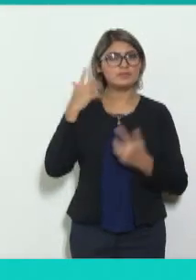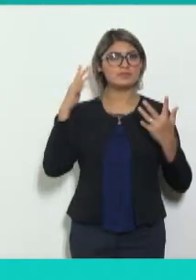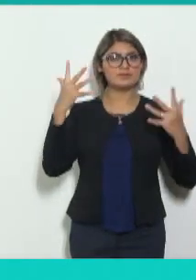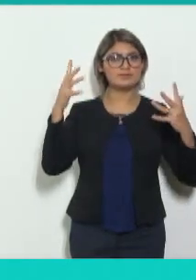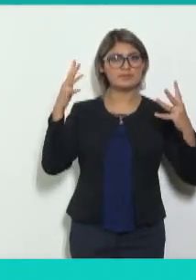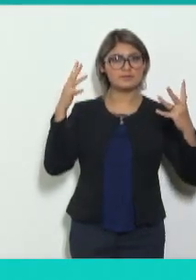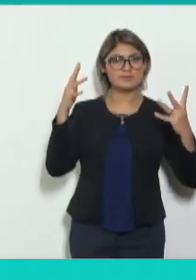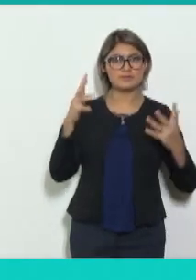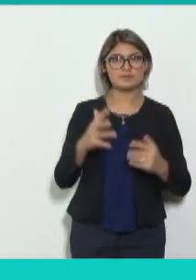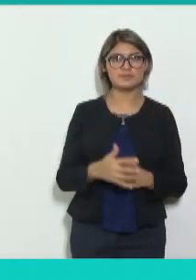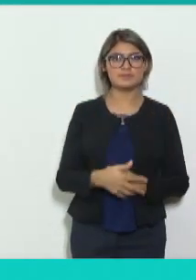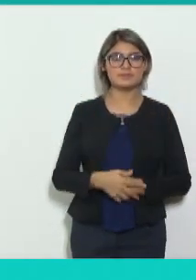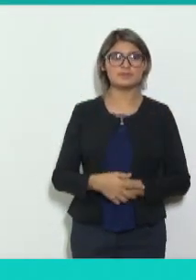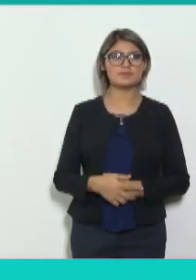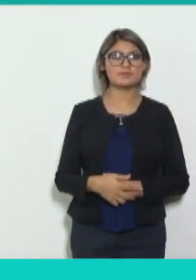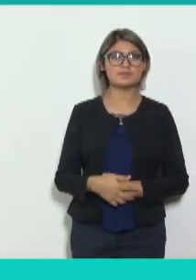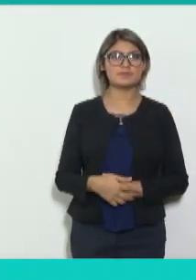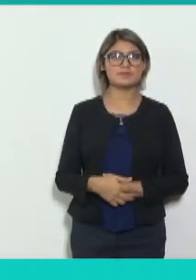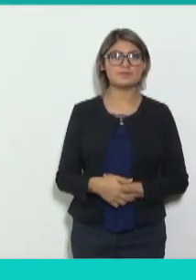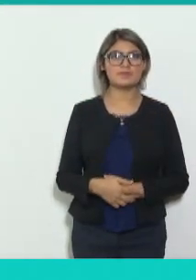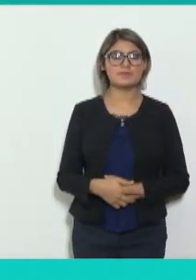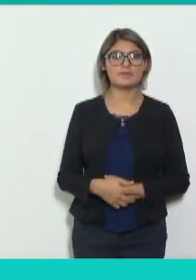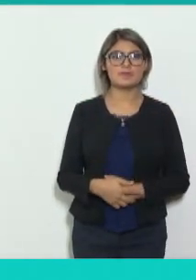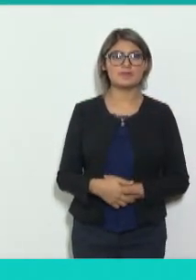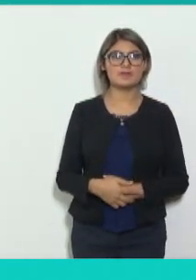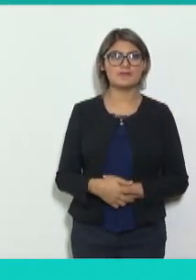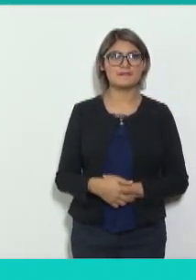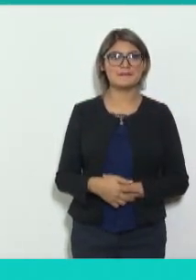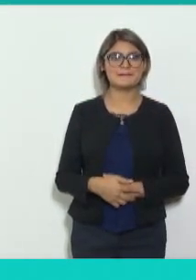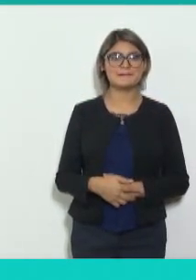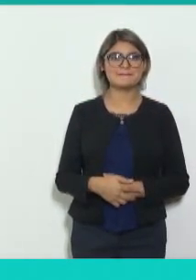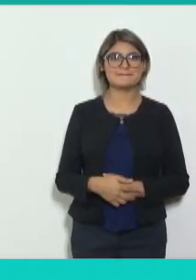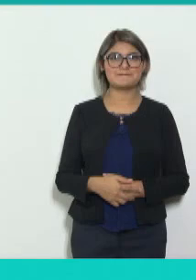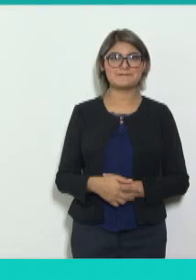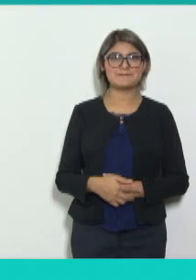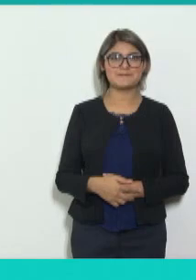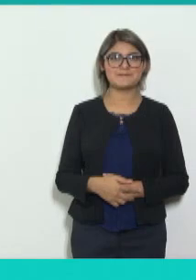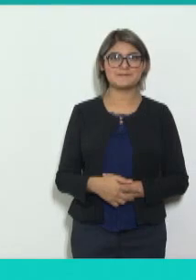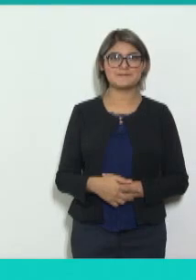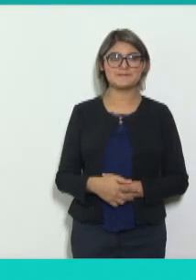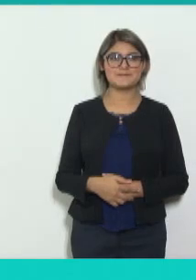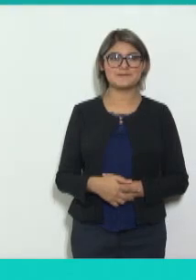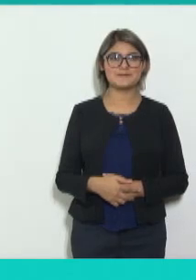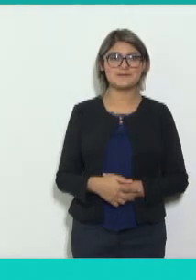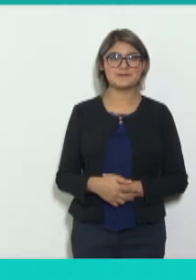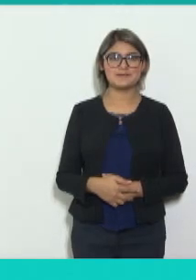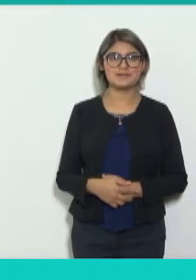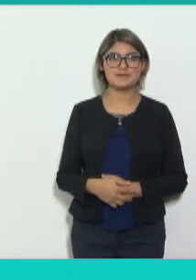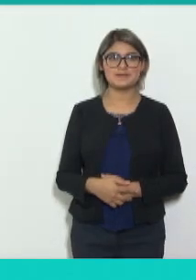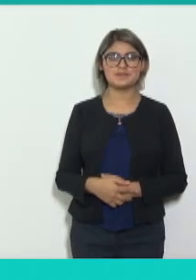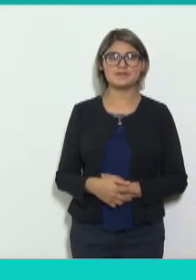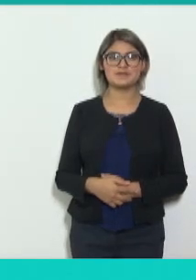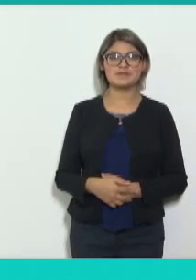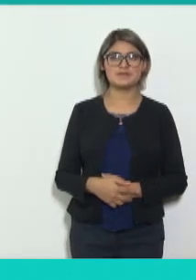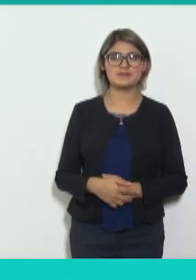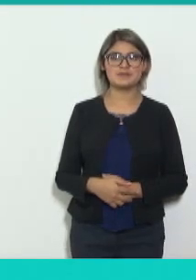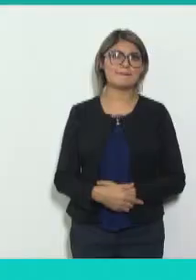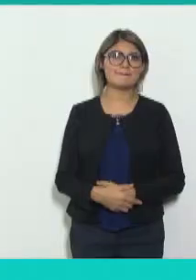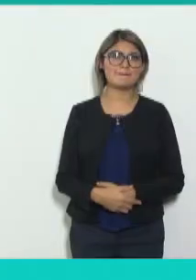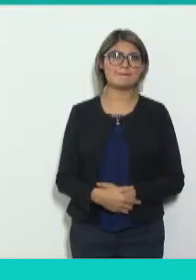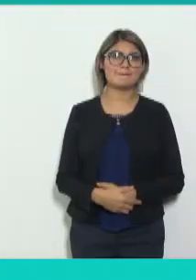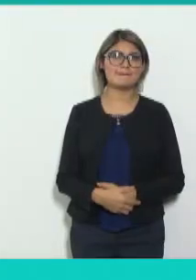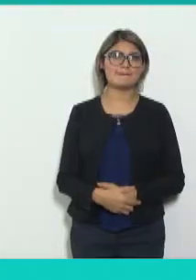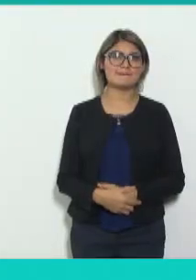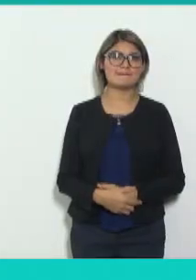comisionado Cristian Velasco Milanes, coordinador de la Comisión de Asuntos con Entidades Federativas y Municipios del Sistema Nacional de Transparencia. Además de la